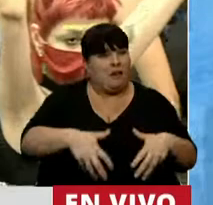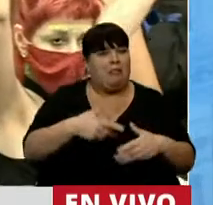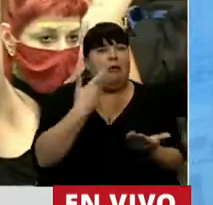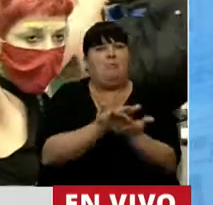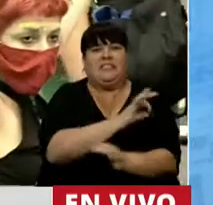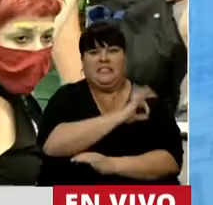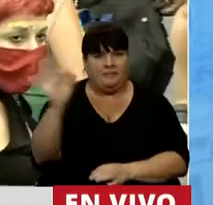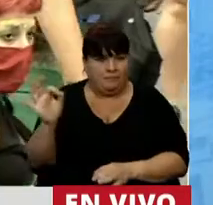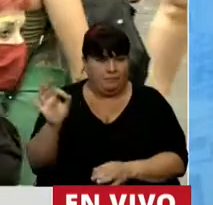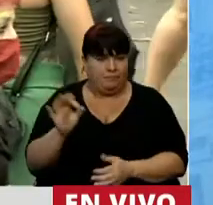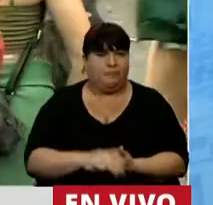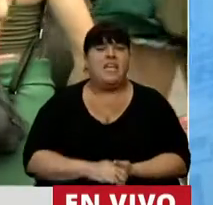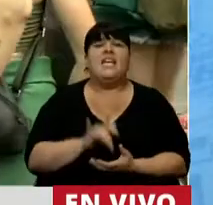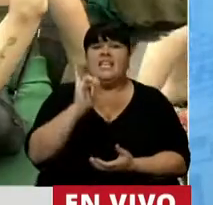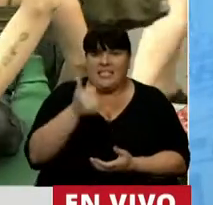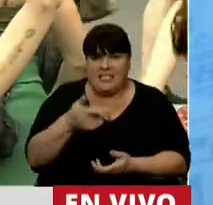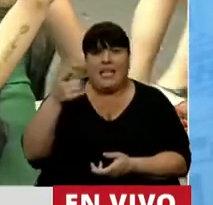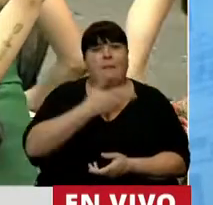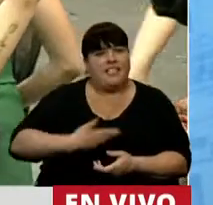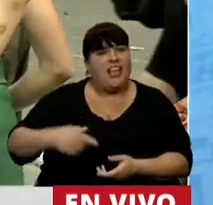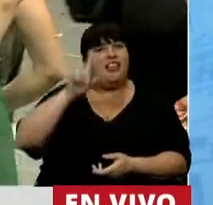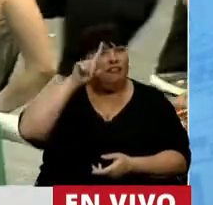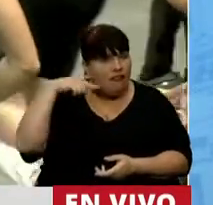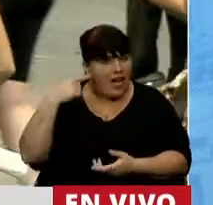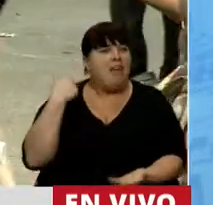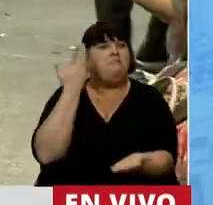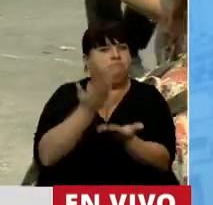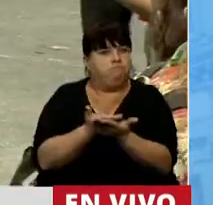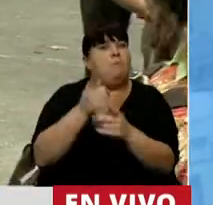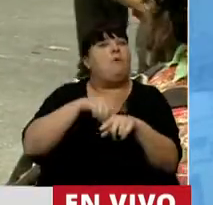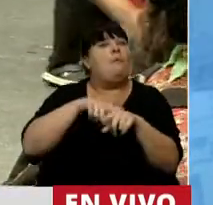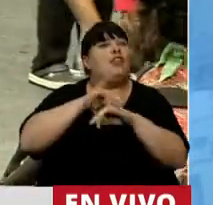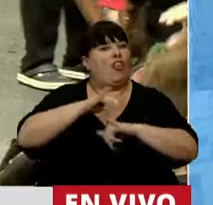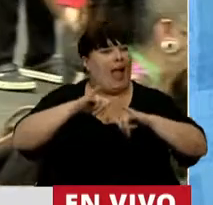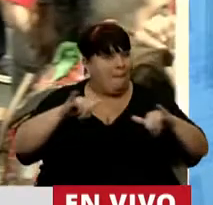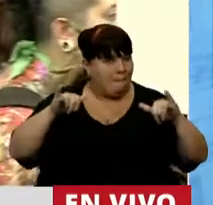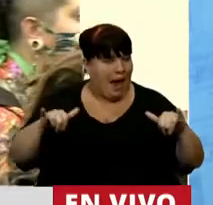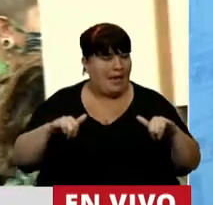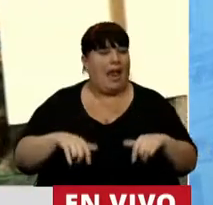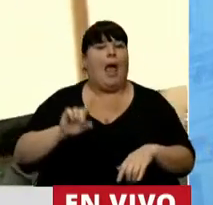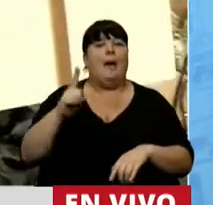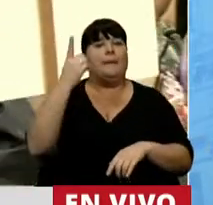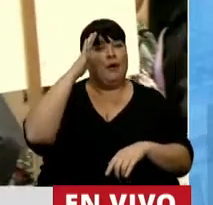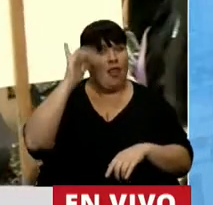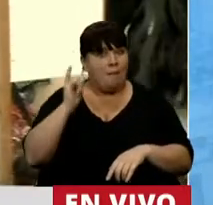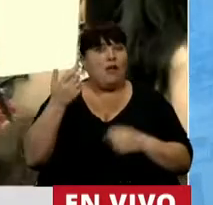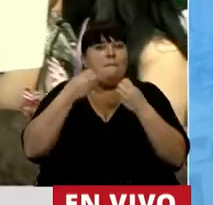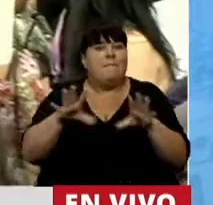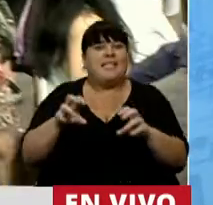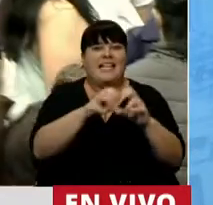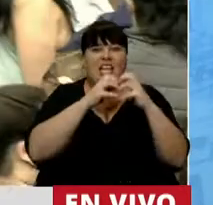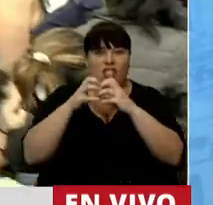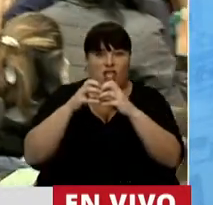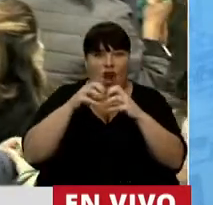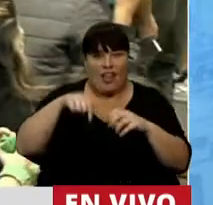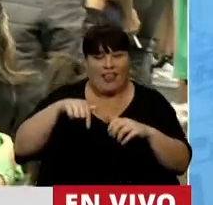presentado. Sí fue nuestro Presidente Alberto Fernández quien lo planteó en la campaña y quien el primero de marzo, en la apertura de sesiones